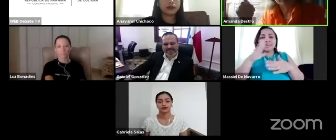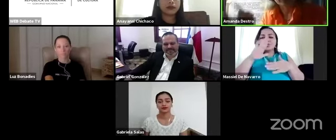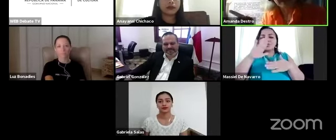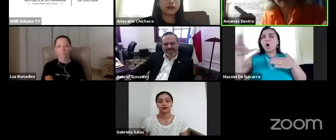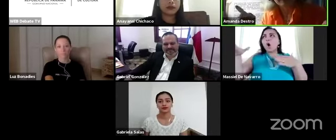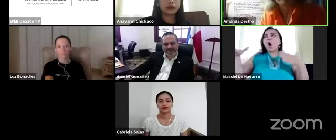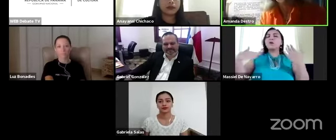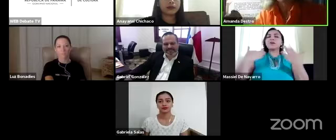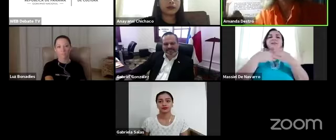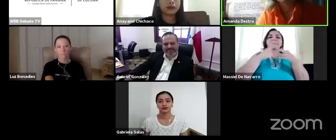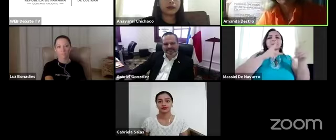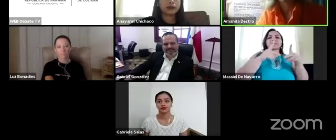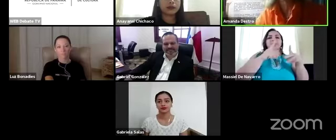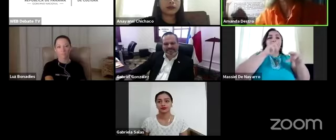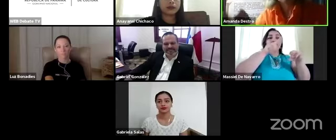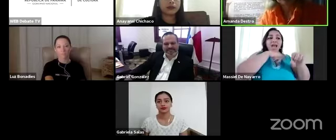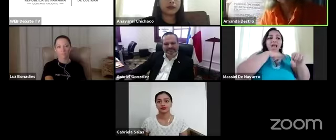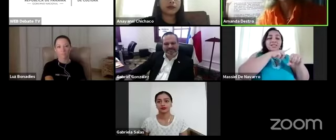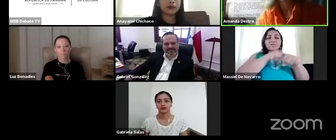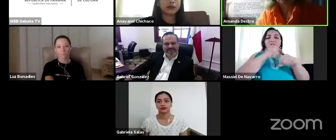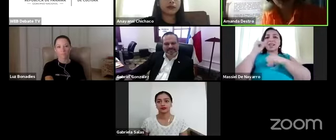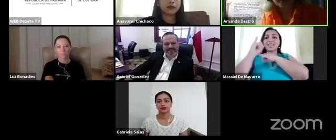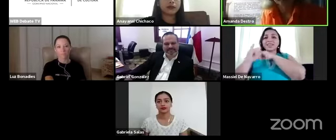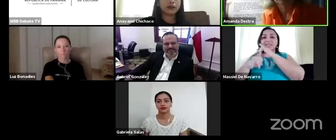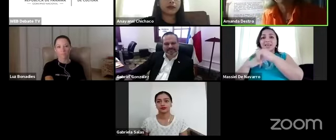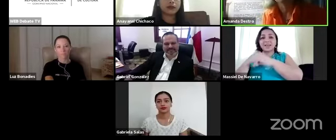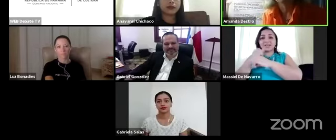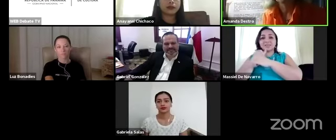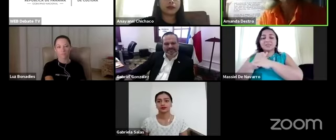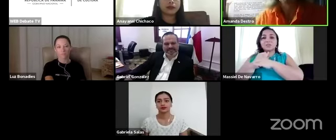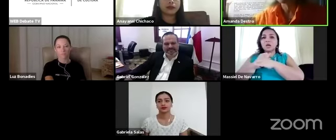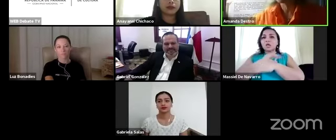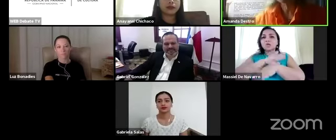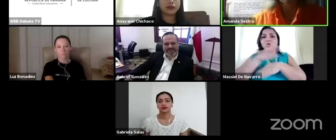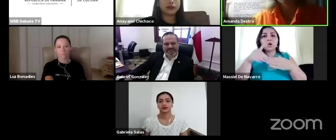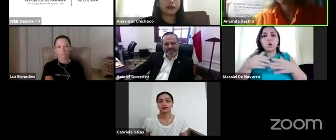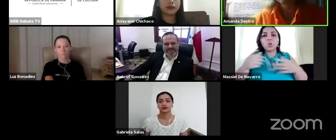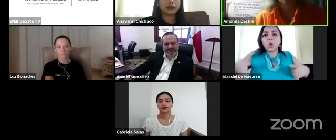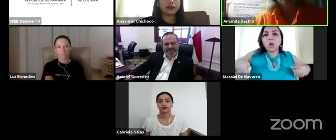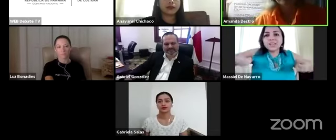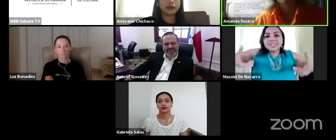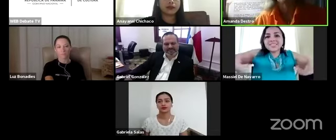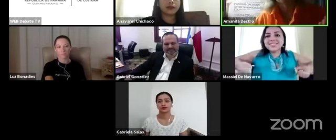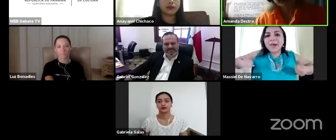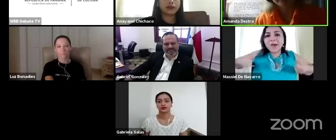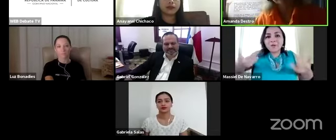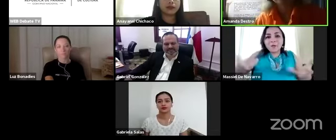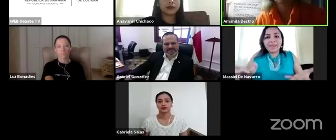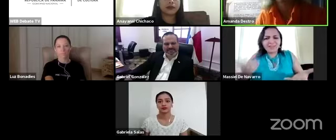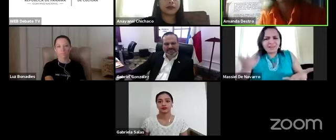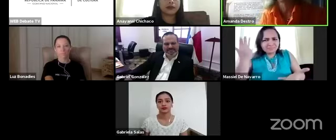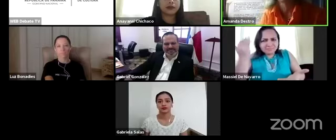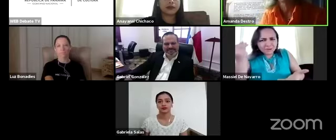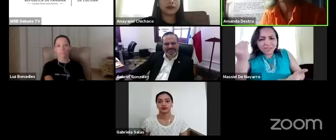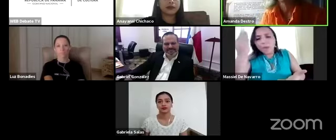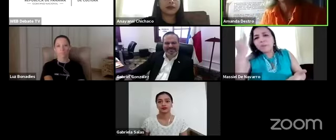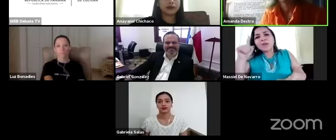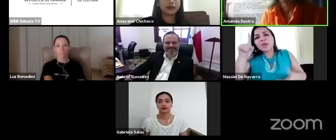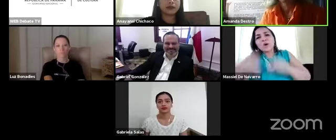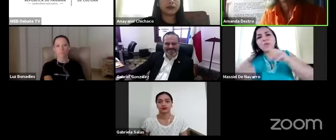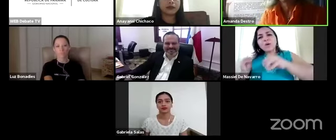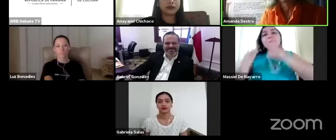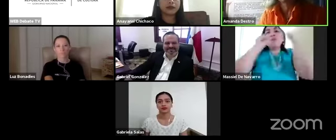internacional está en silla de ruedas porque no se puede mover a nuestras instituciones